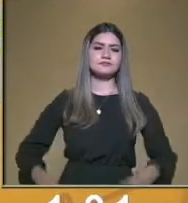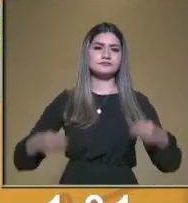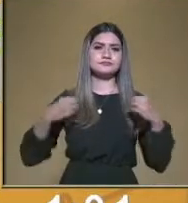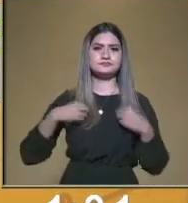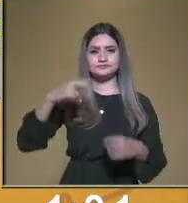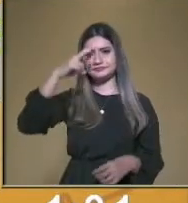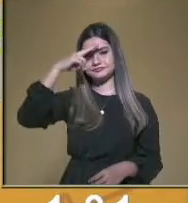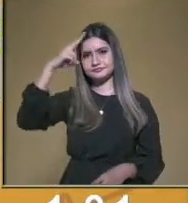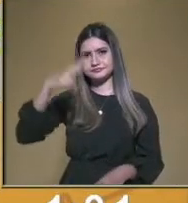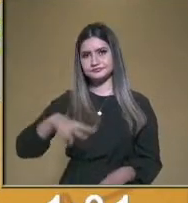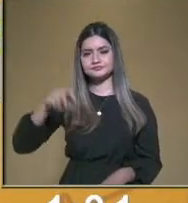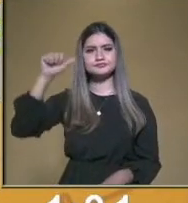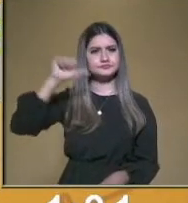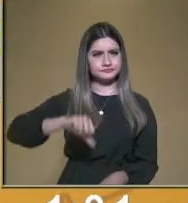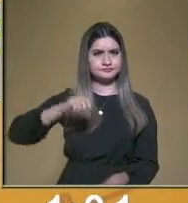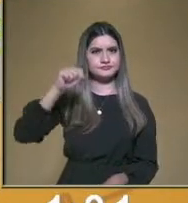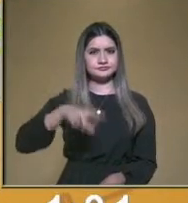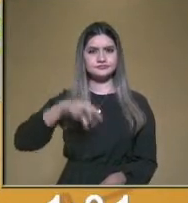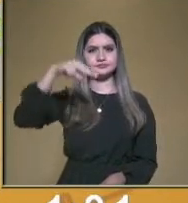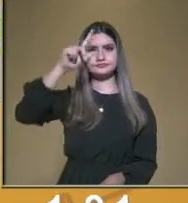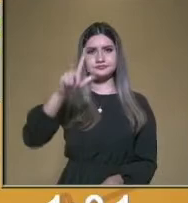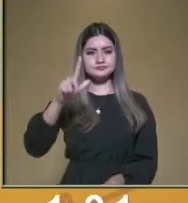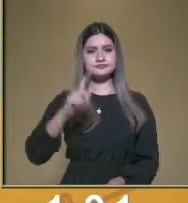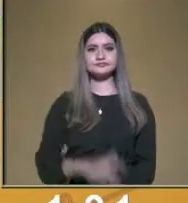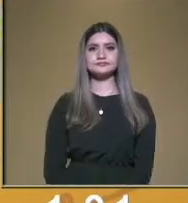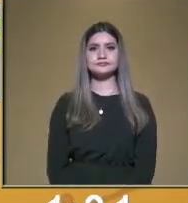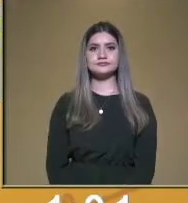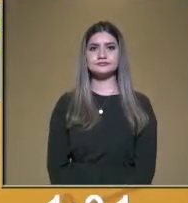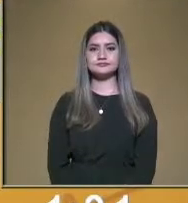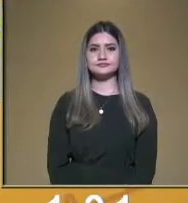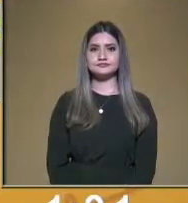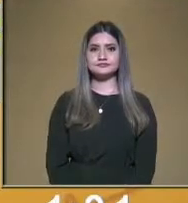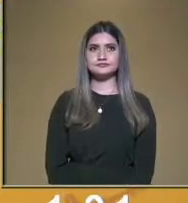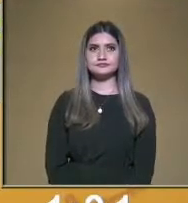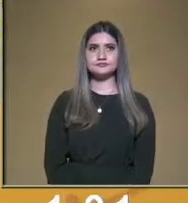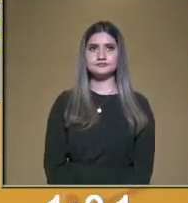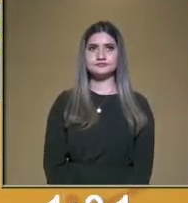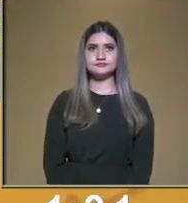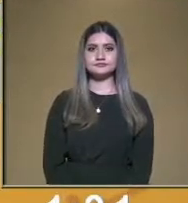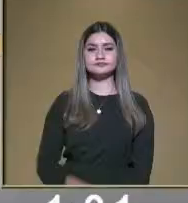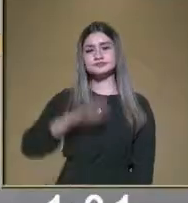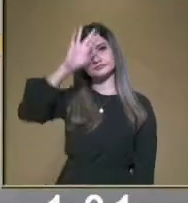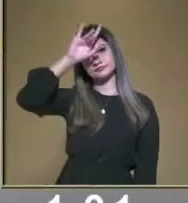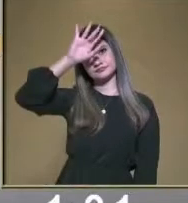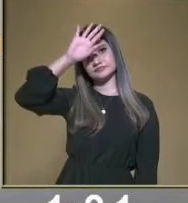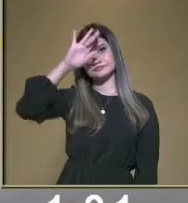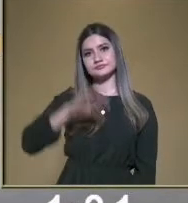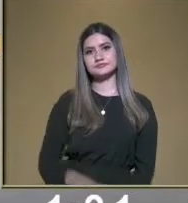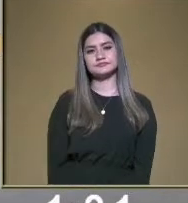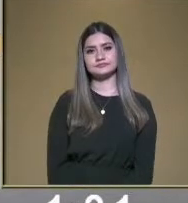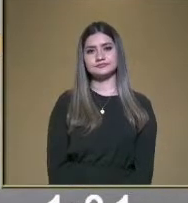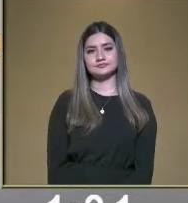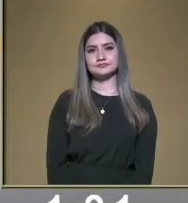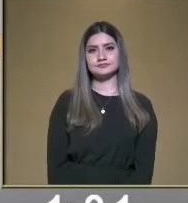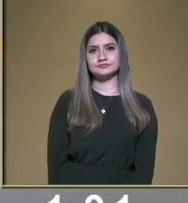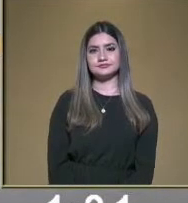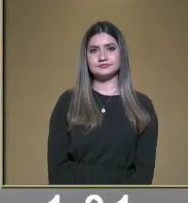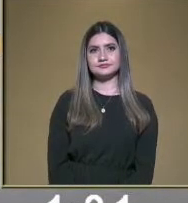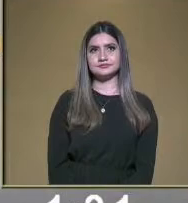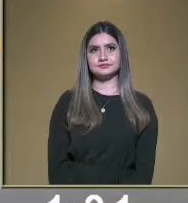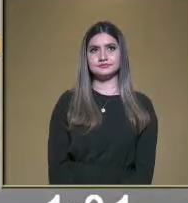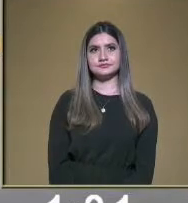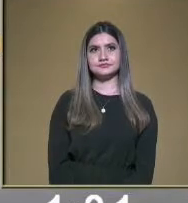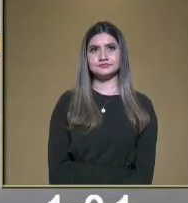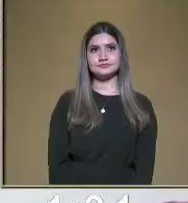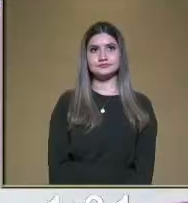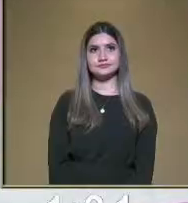en el estado de Nuevo León también hay una ya congregadas en el municipio de Monterrey. Así es, maestro, muy bien. Vamos a iniciar.